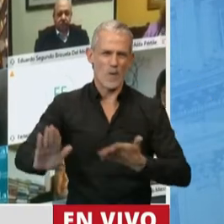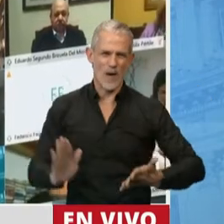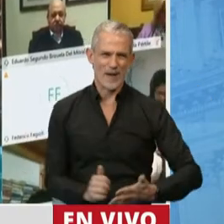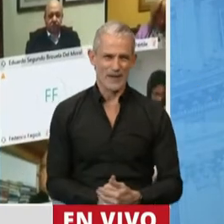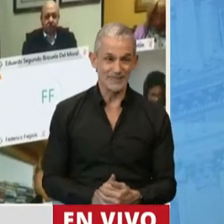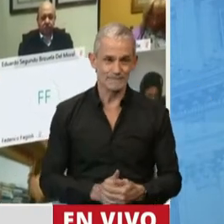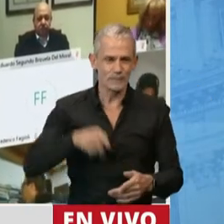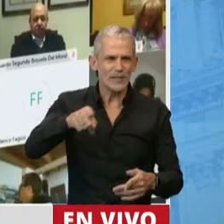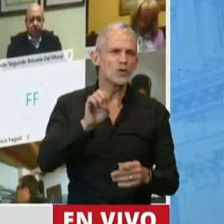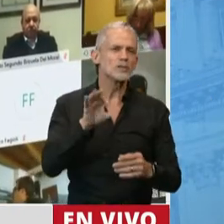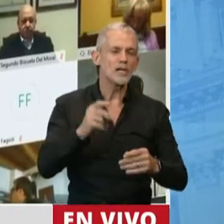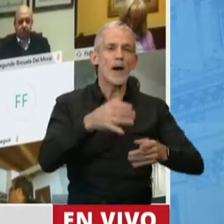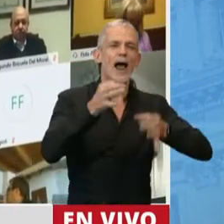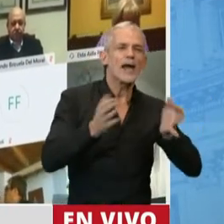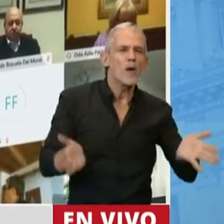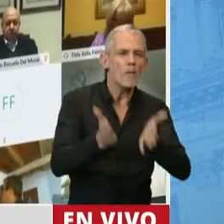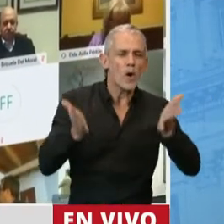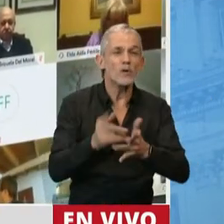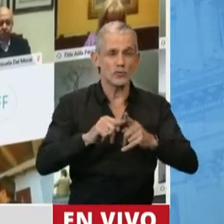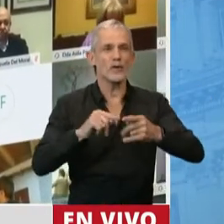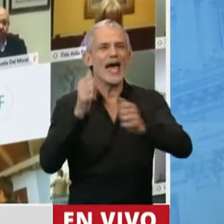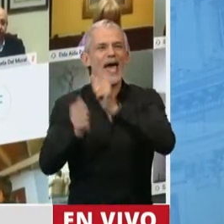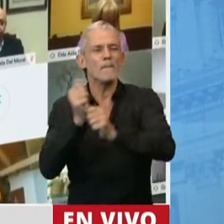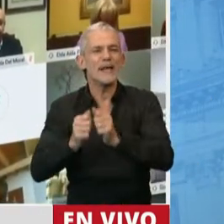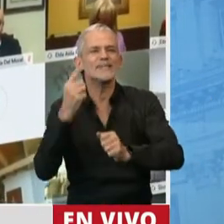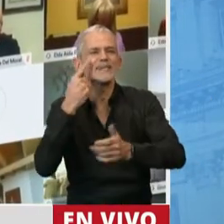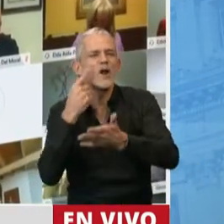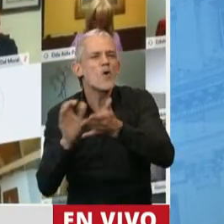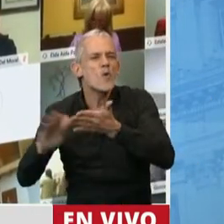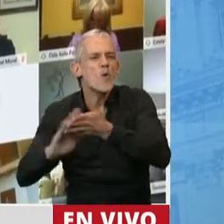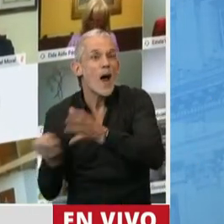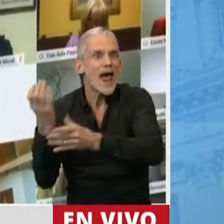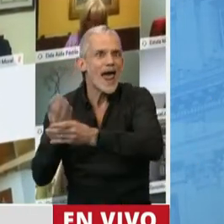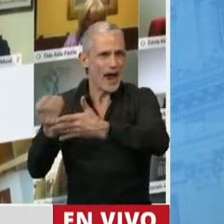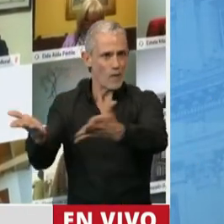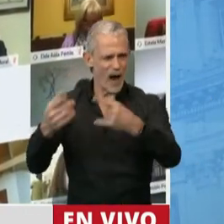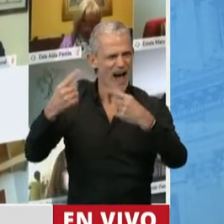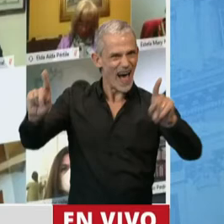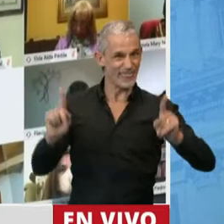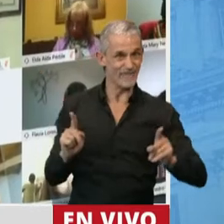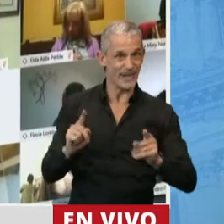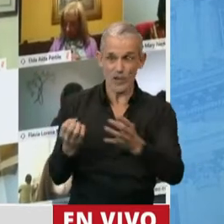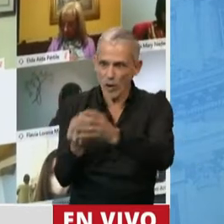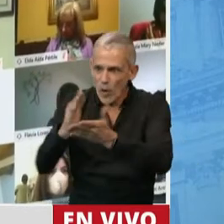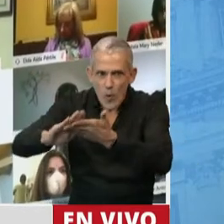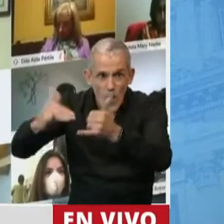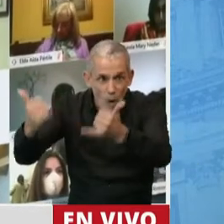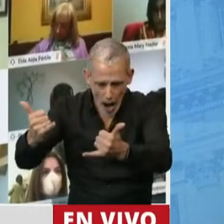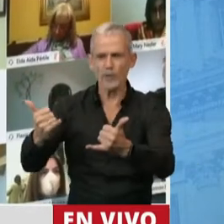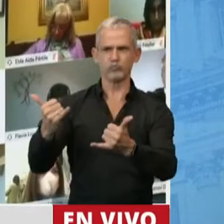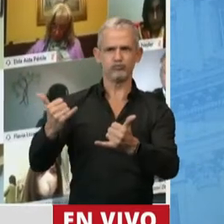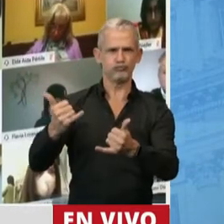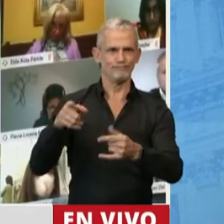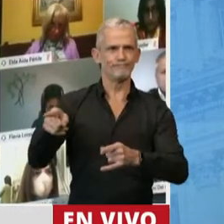Esto debería llamarse régimen de promoción de las empresas innovadoras. Lo que hace la diferencia es la innovación. Y la tercera